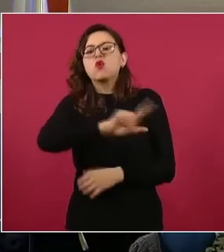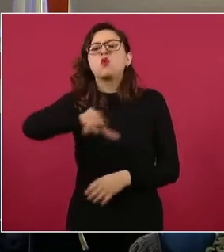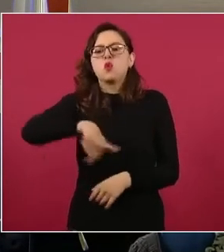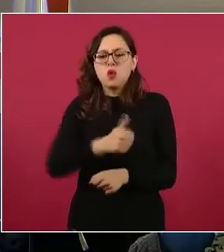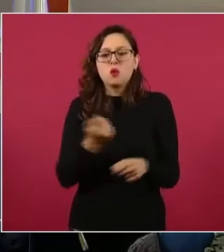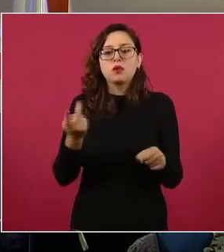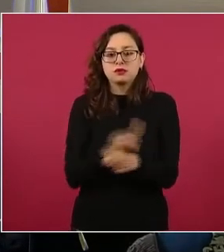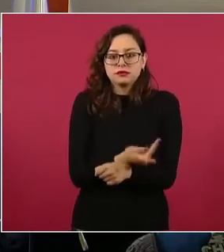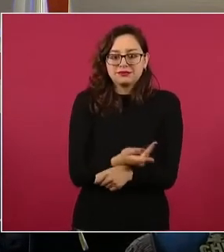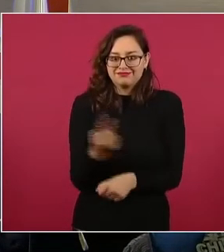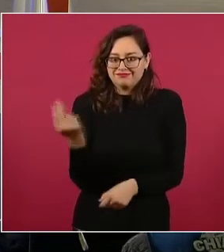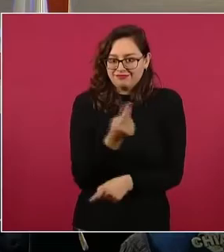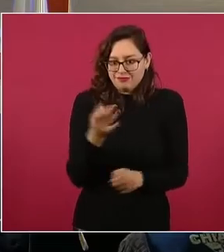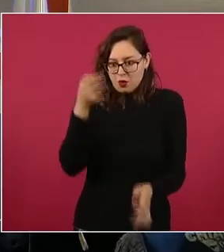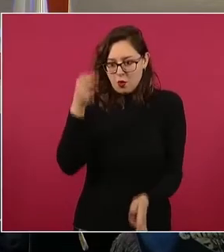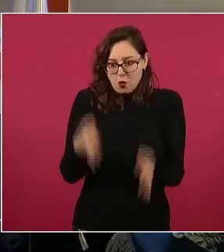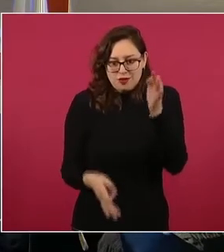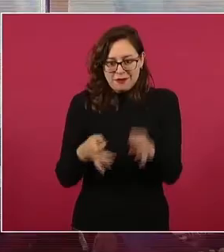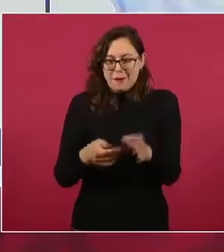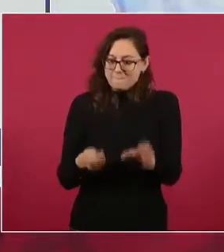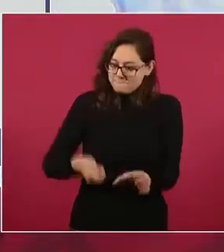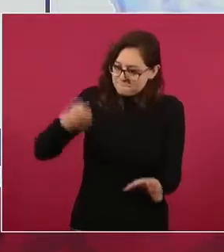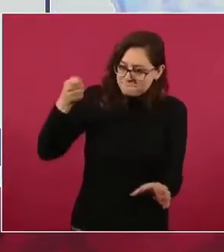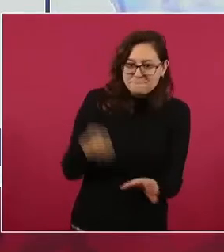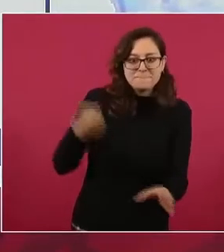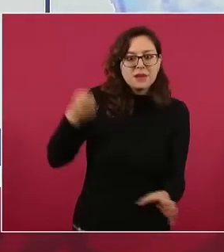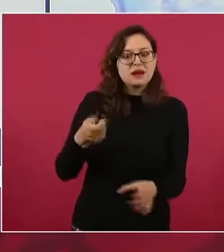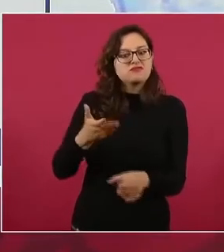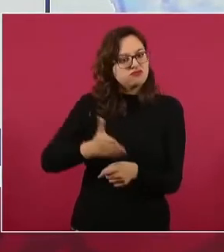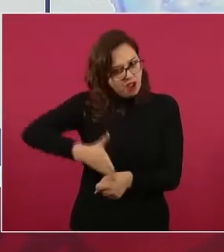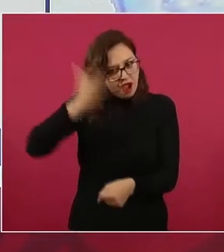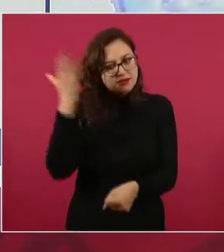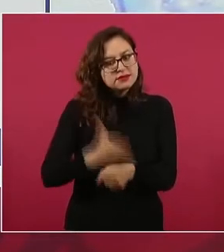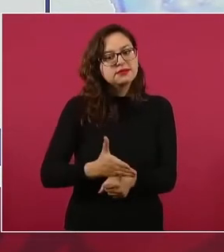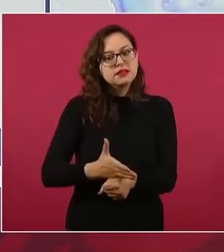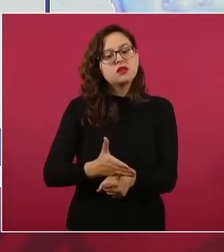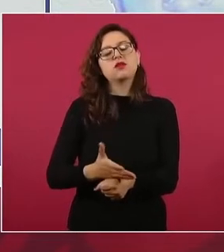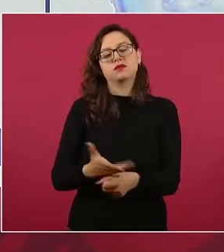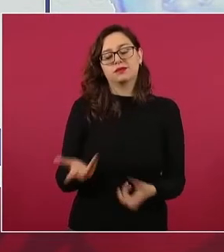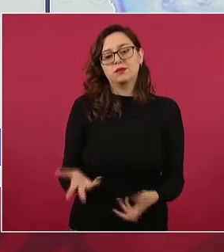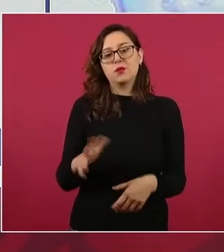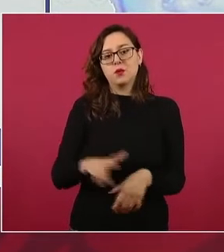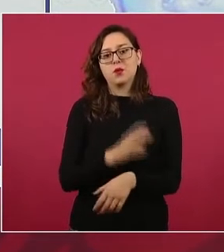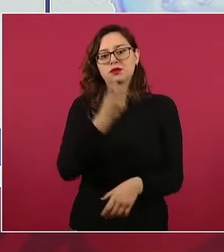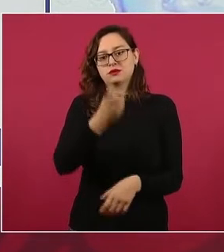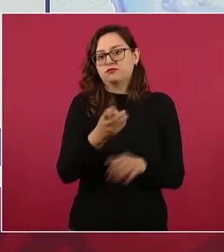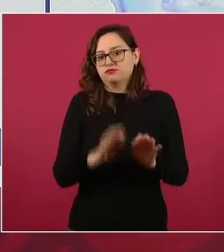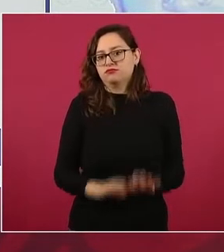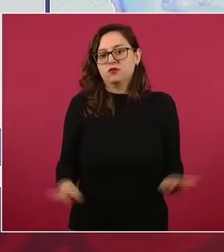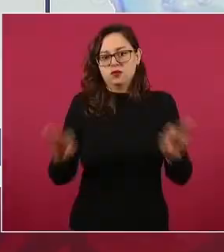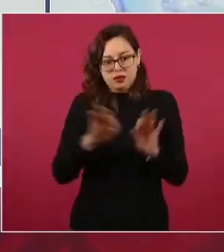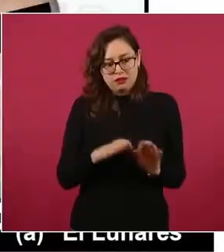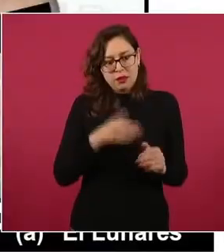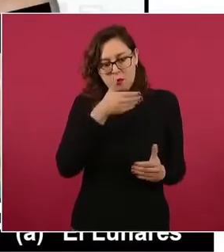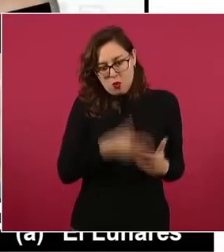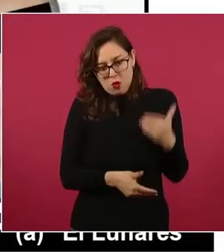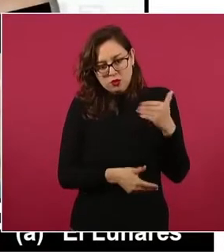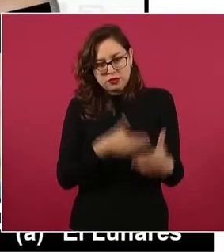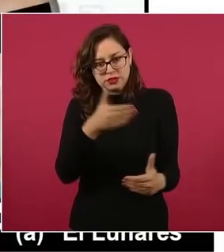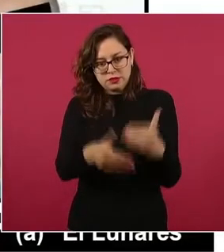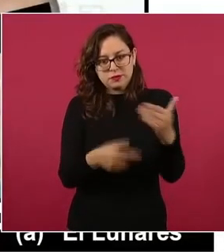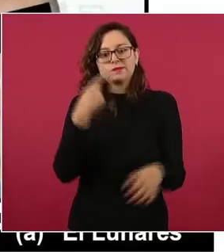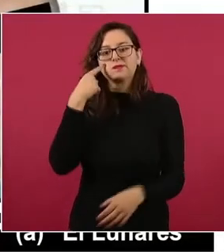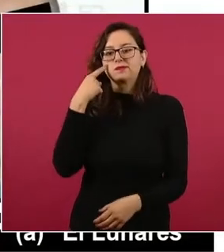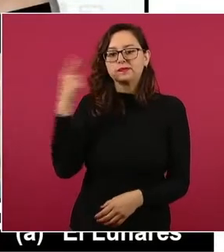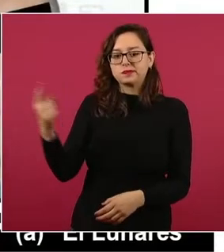y que no haya precisamente crimen sin castigo. La Fiscalía de la Ciudad de México obtuvo una